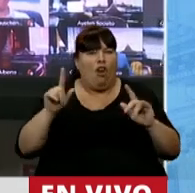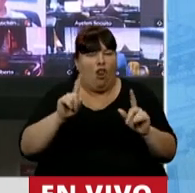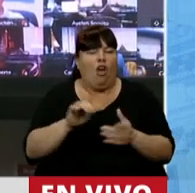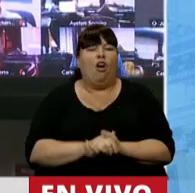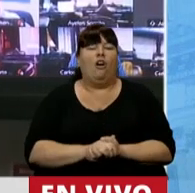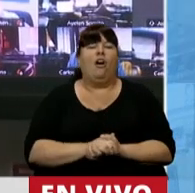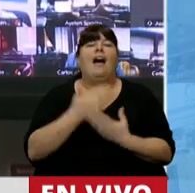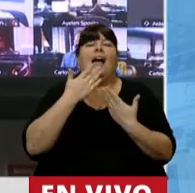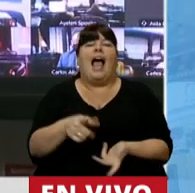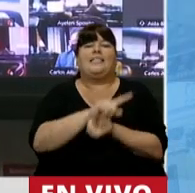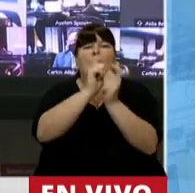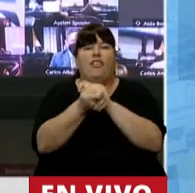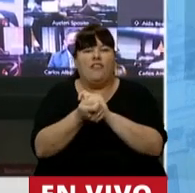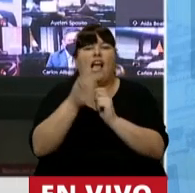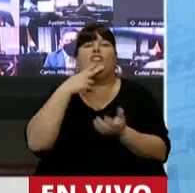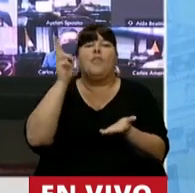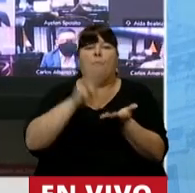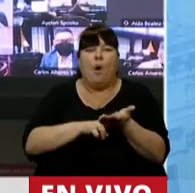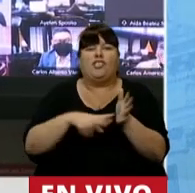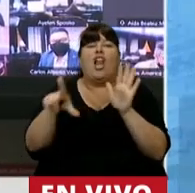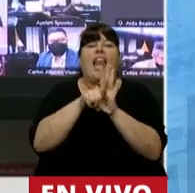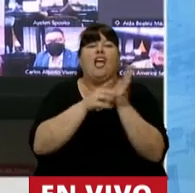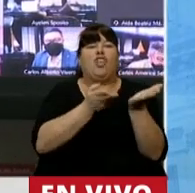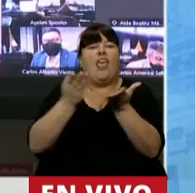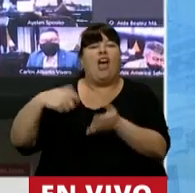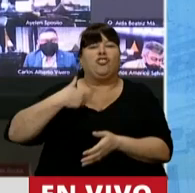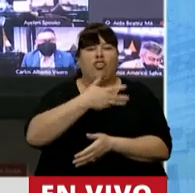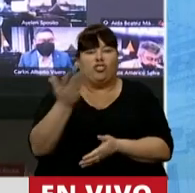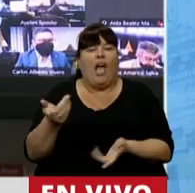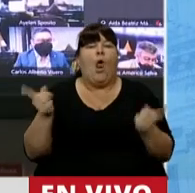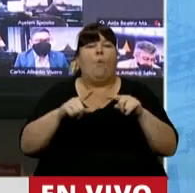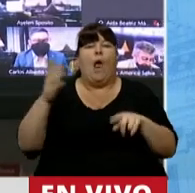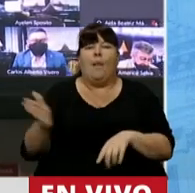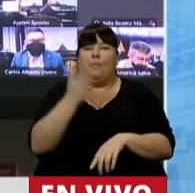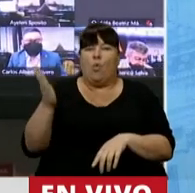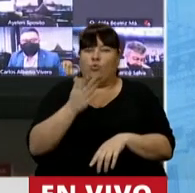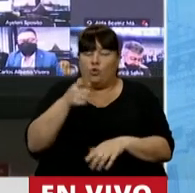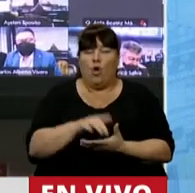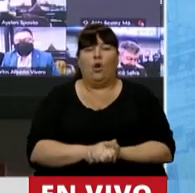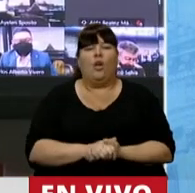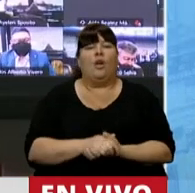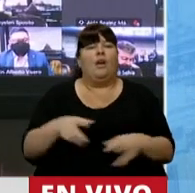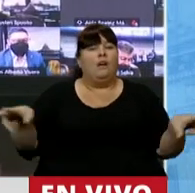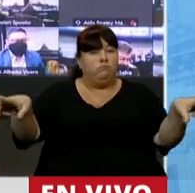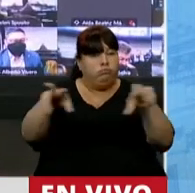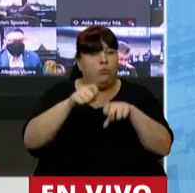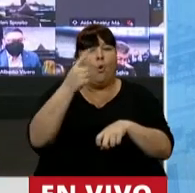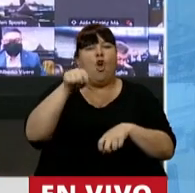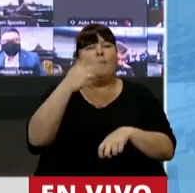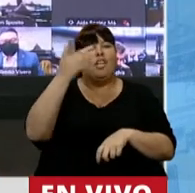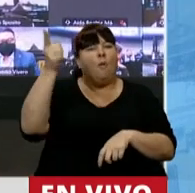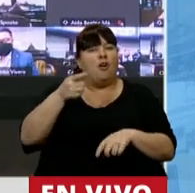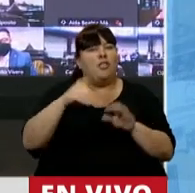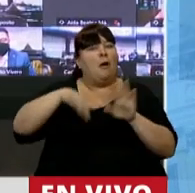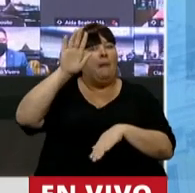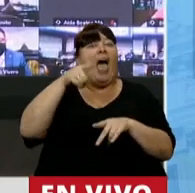Gracias a las modificaciones impositivas de la ley de solidaridad social y reactivación productiva, los ingresos han crecido un 1,5%